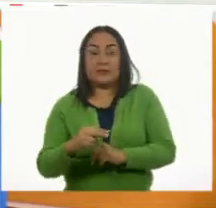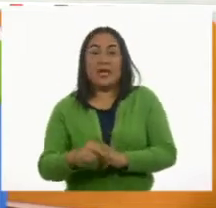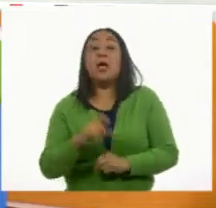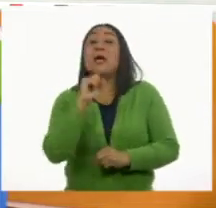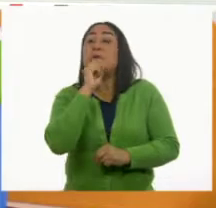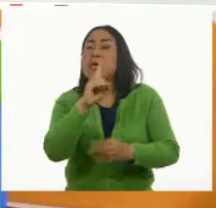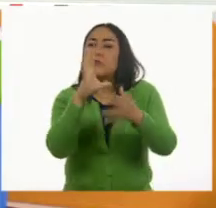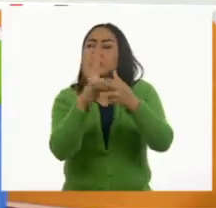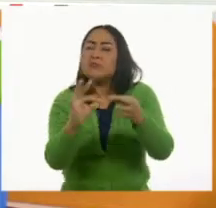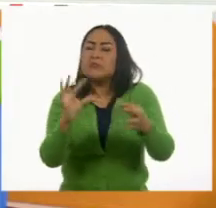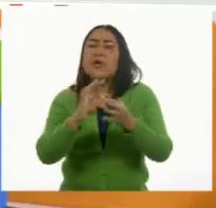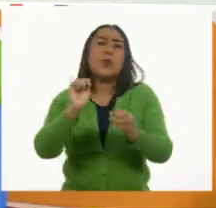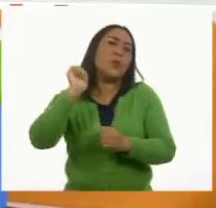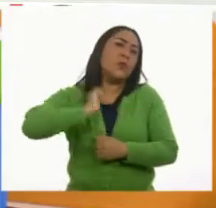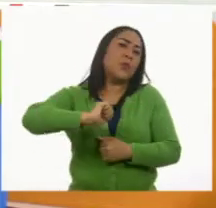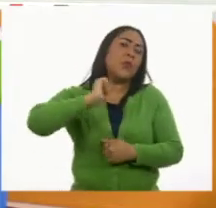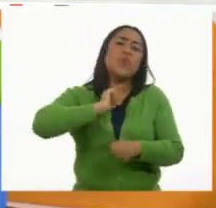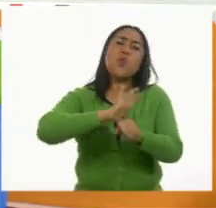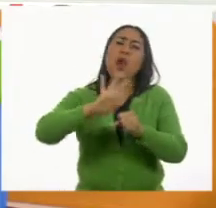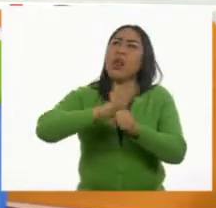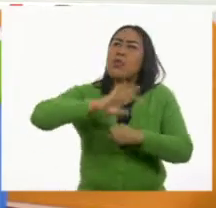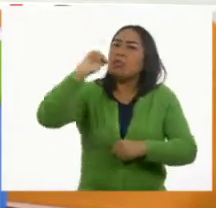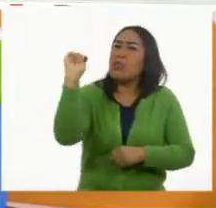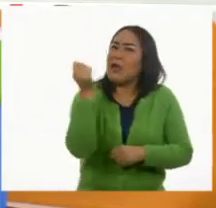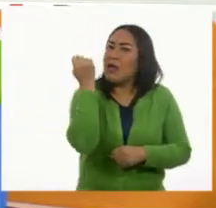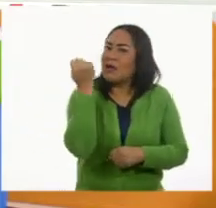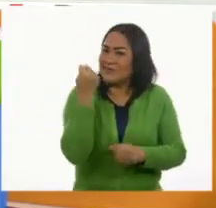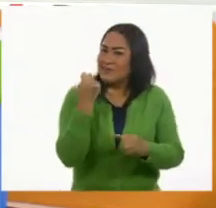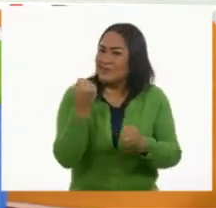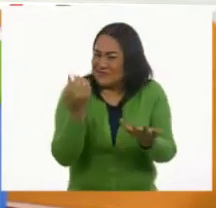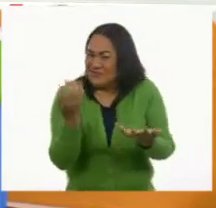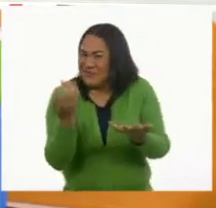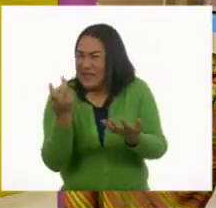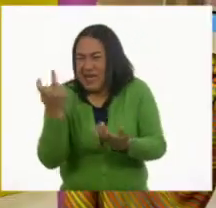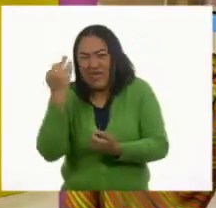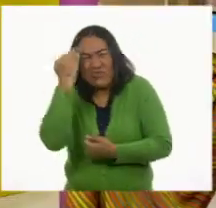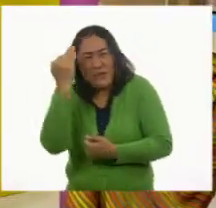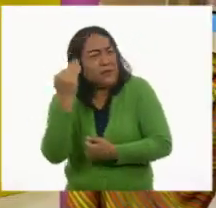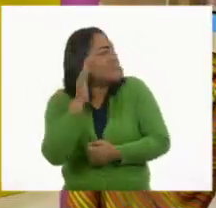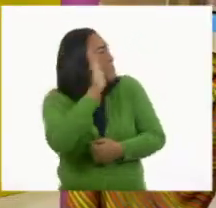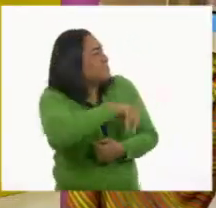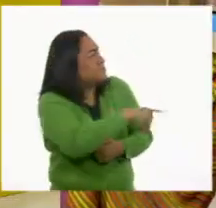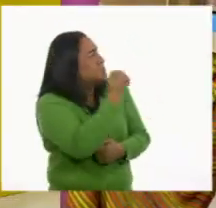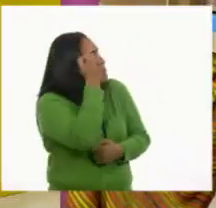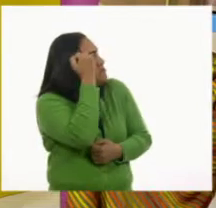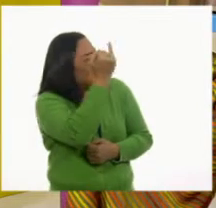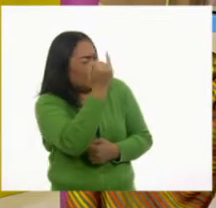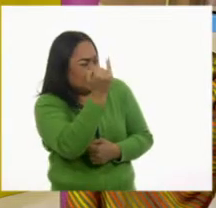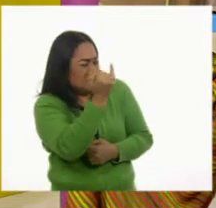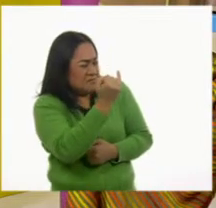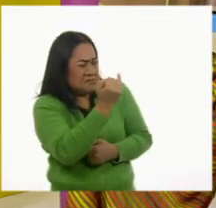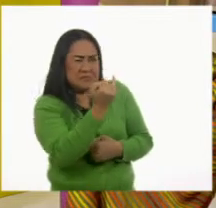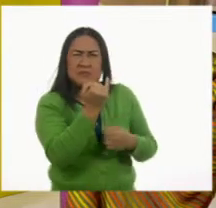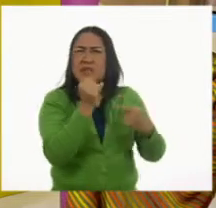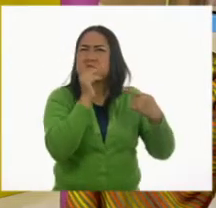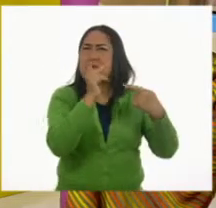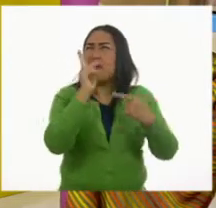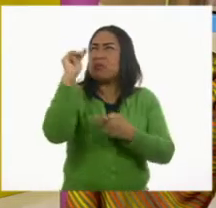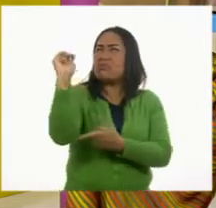tecnología había en ese tiempo. Pilar, ¿tú qué te imaginas cuando escuchas la palabra tecnología?